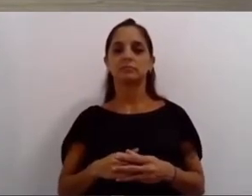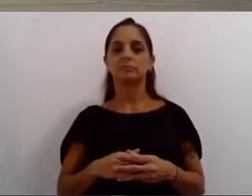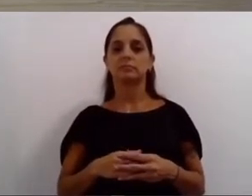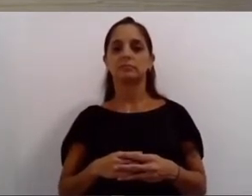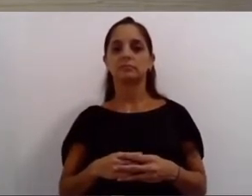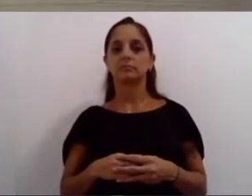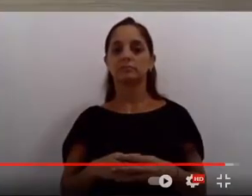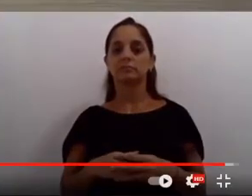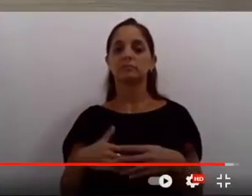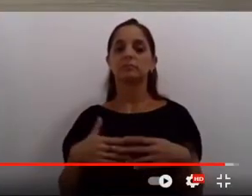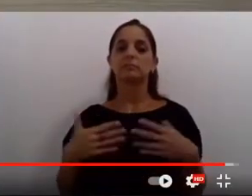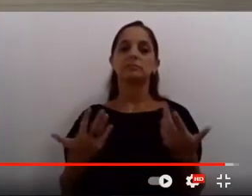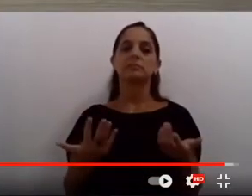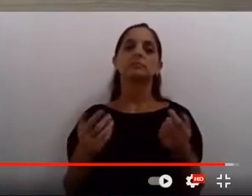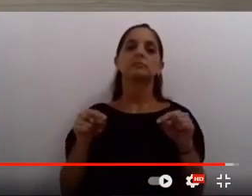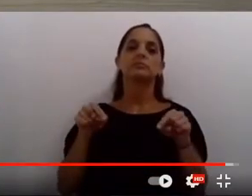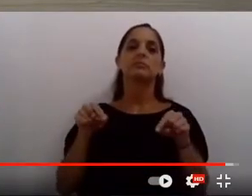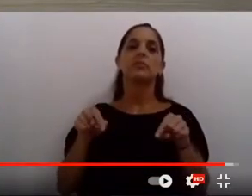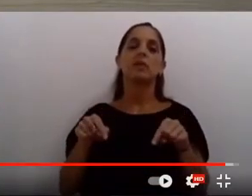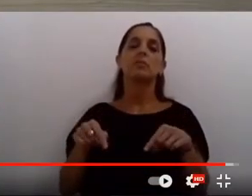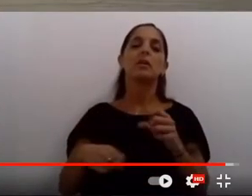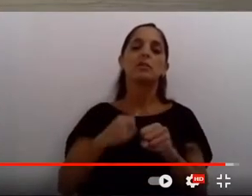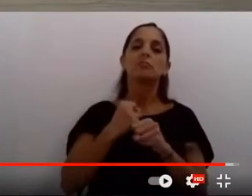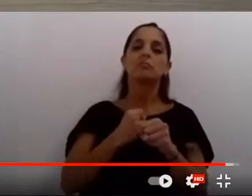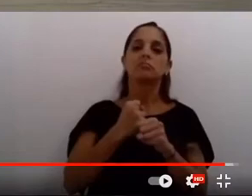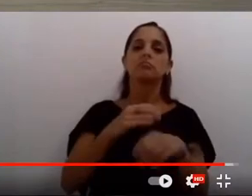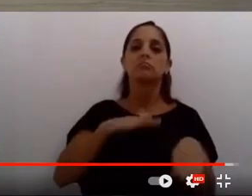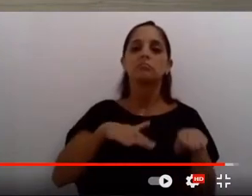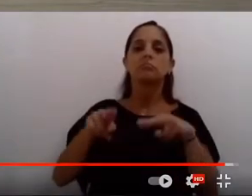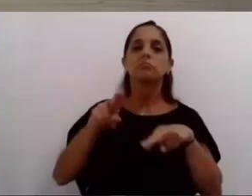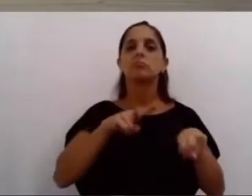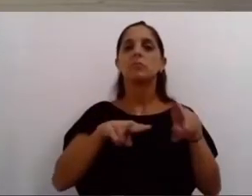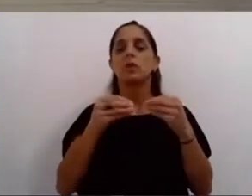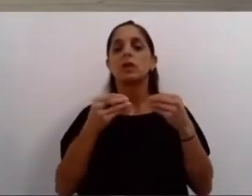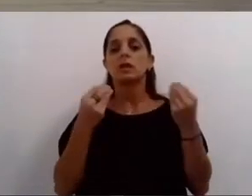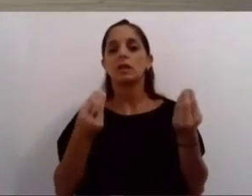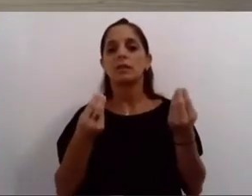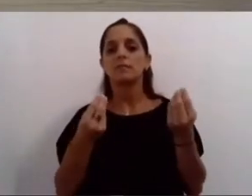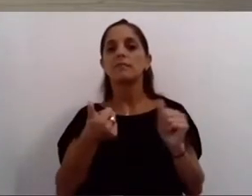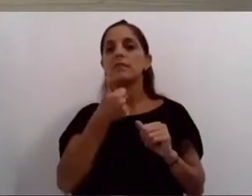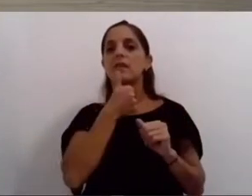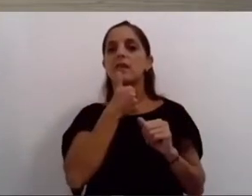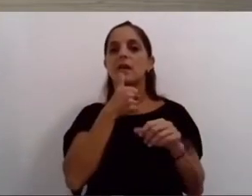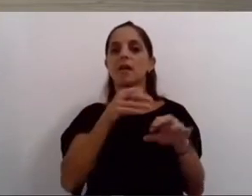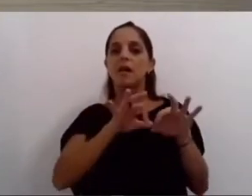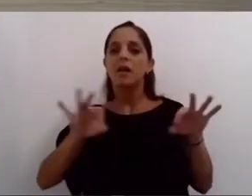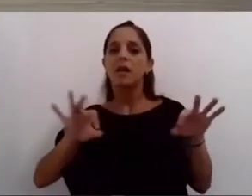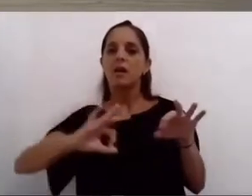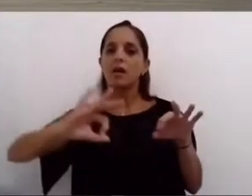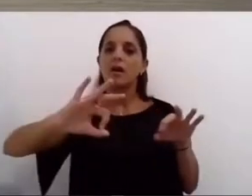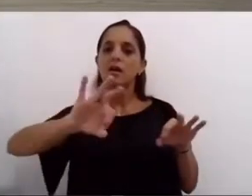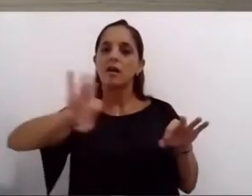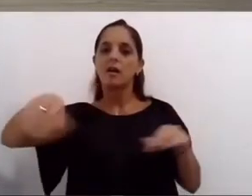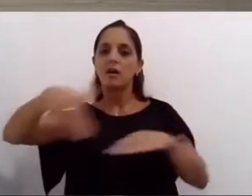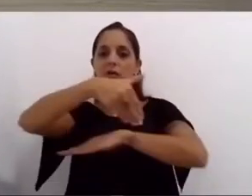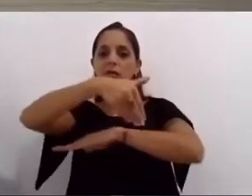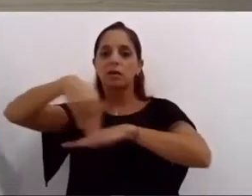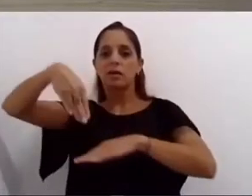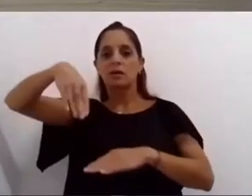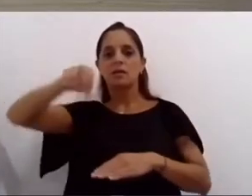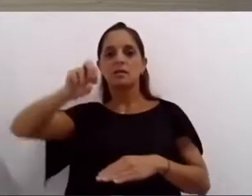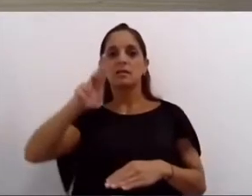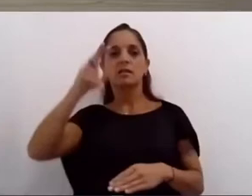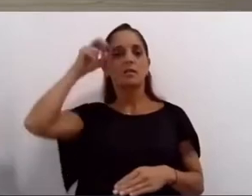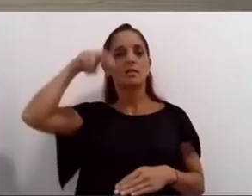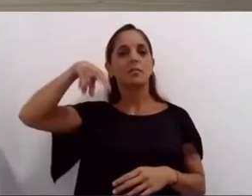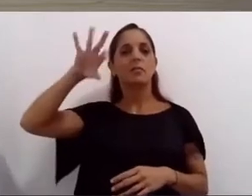gestión de cloacas y vamos a gestionar el financiamiento para realizar las conexiones de agua a los vecinos de Moreno y de Liot el